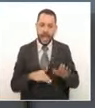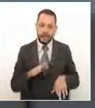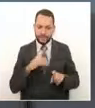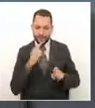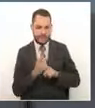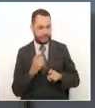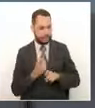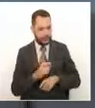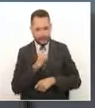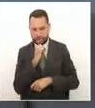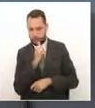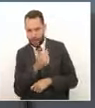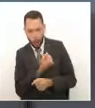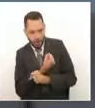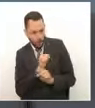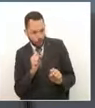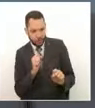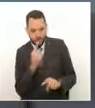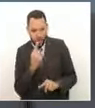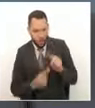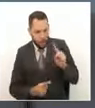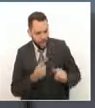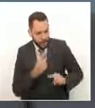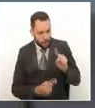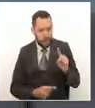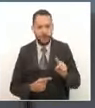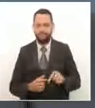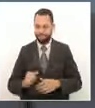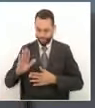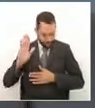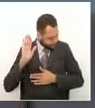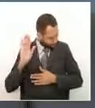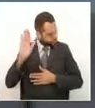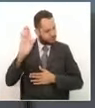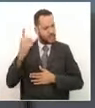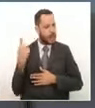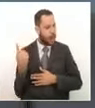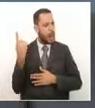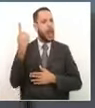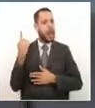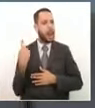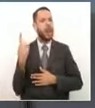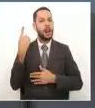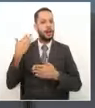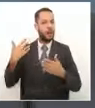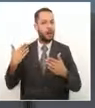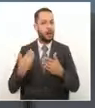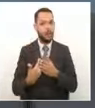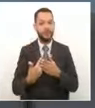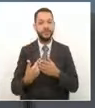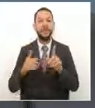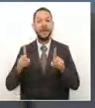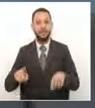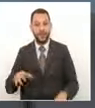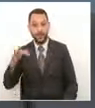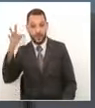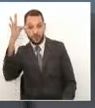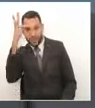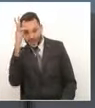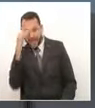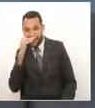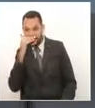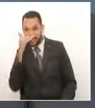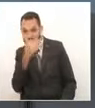lograrlo él planteó ese hospital planteó la recuperación del San Jorge planteó una clínica materno infantil y un centro de